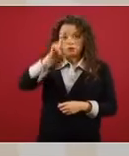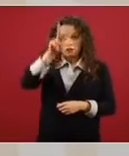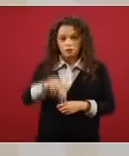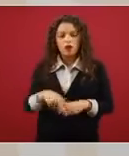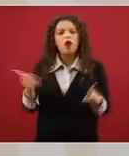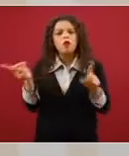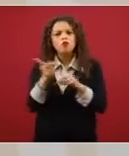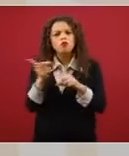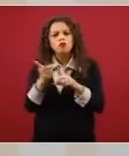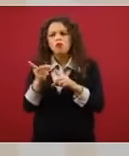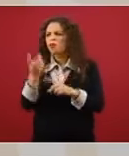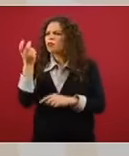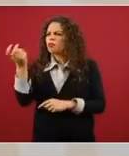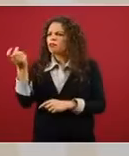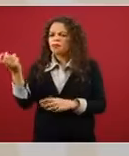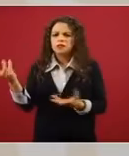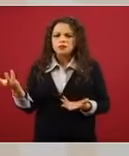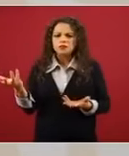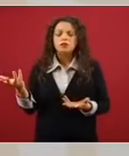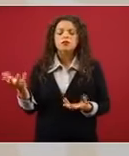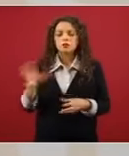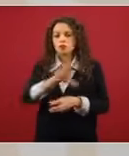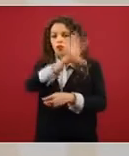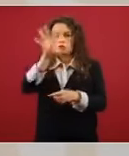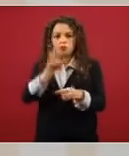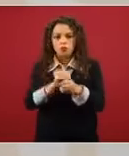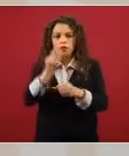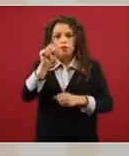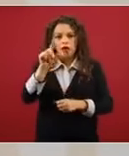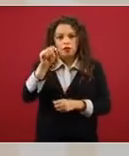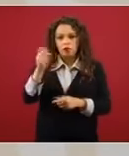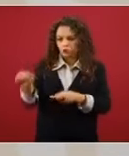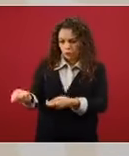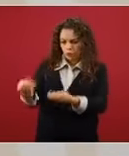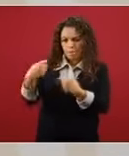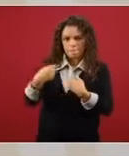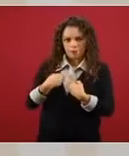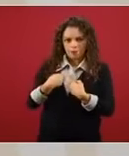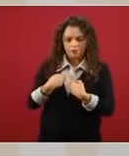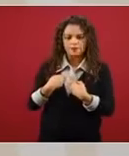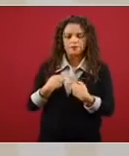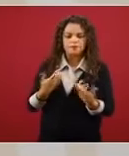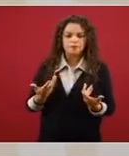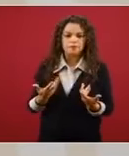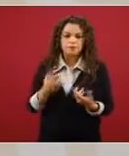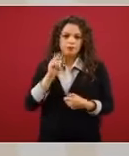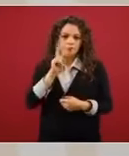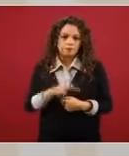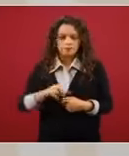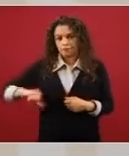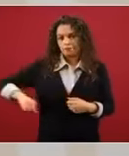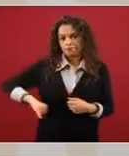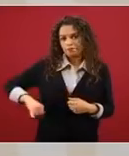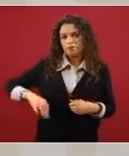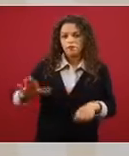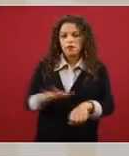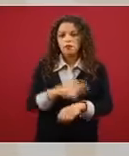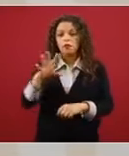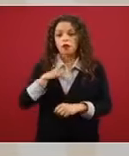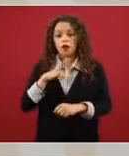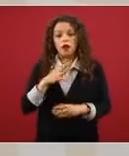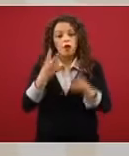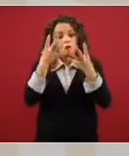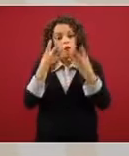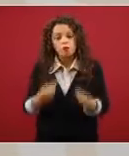esto, que nos den todos los datos, porque hay muchas formas de pagar y una de las formas